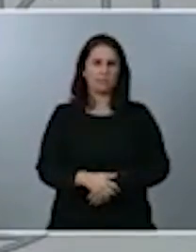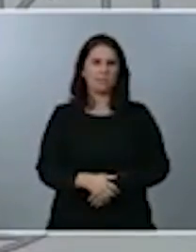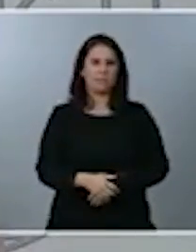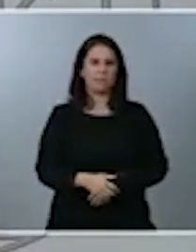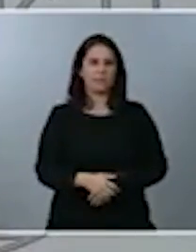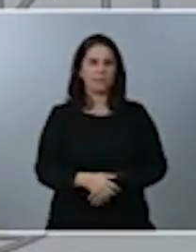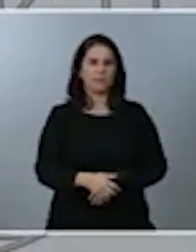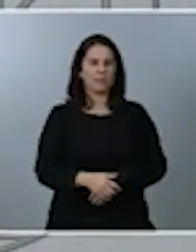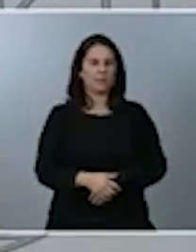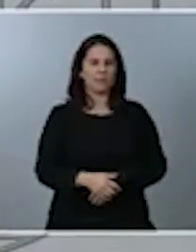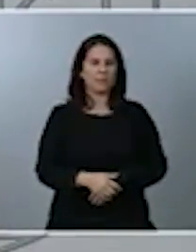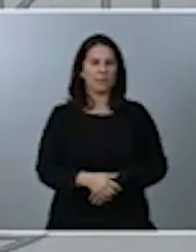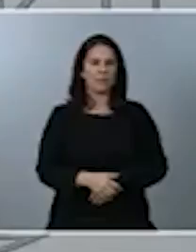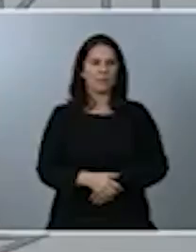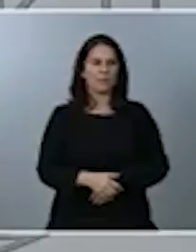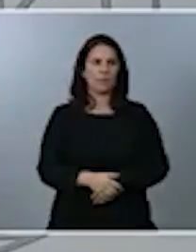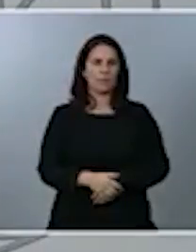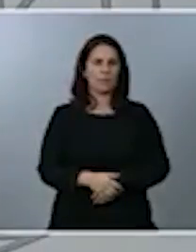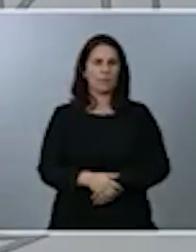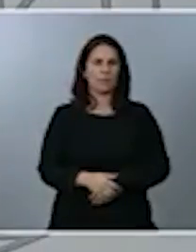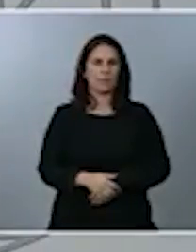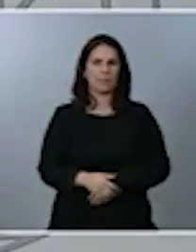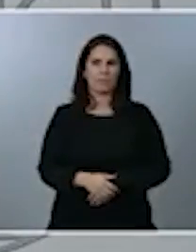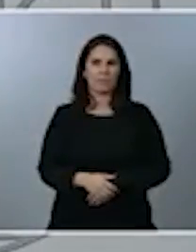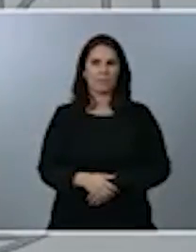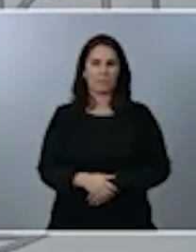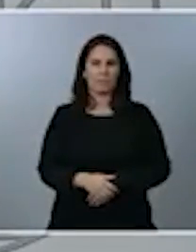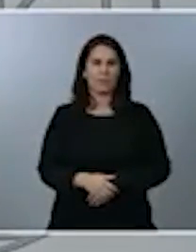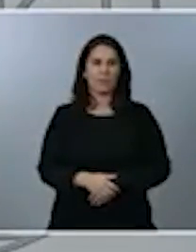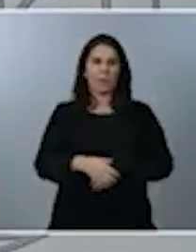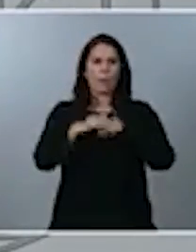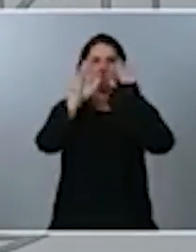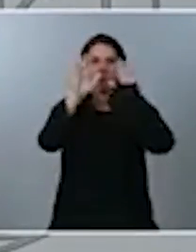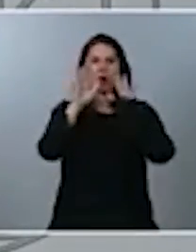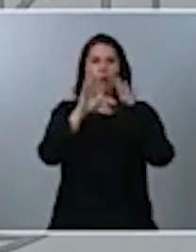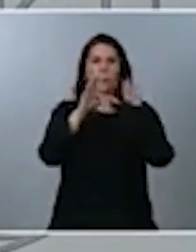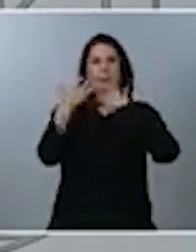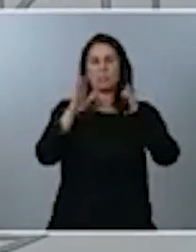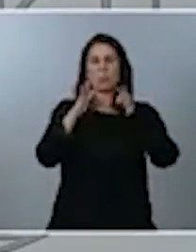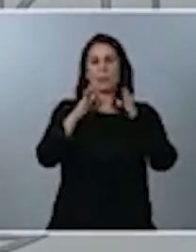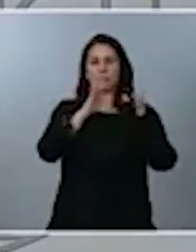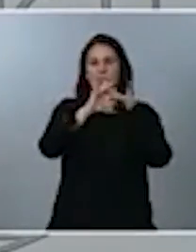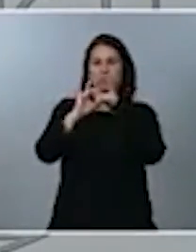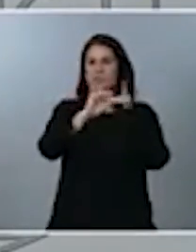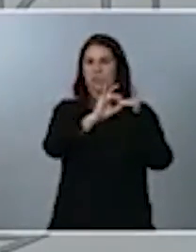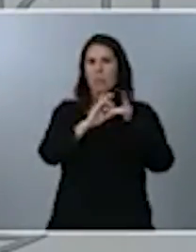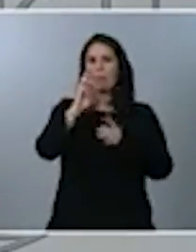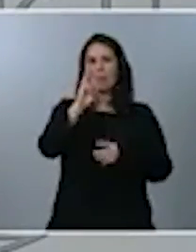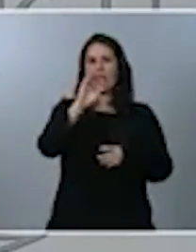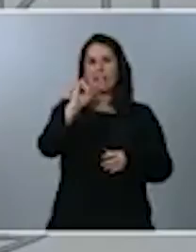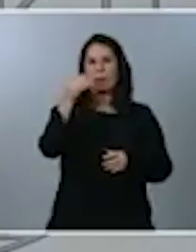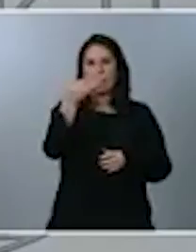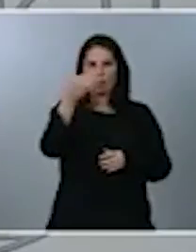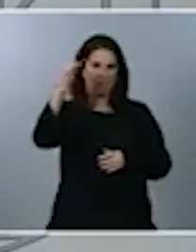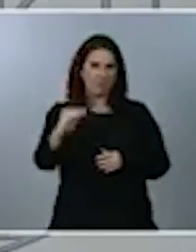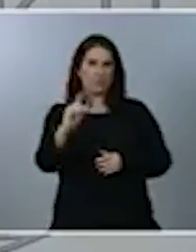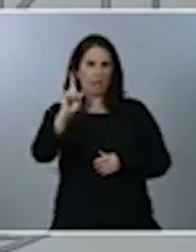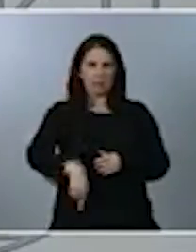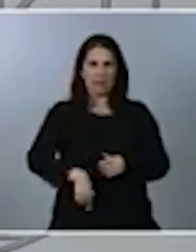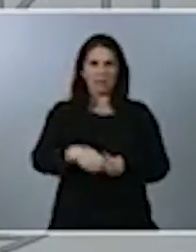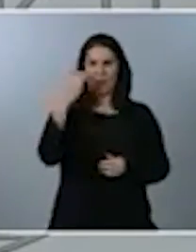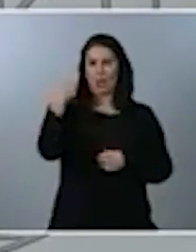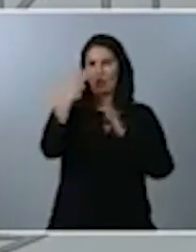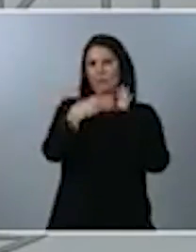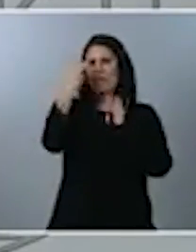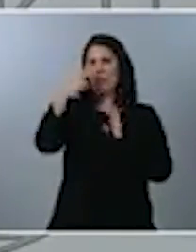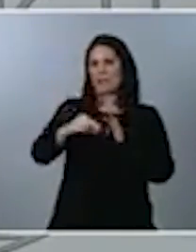menor que la propia caída de la riqueza del PIB. Verán ustedes, en 2020 la recaudación tributaria cae